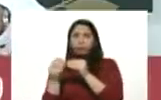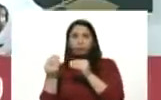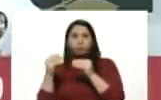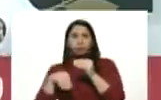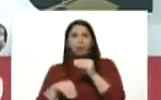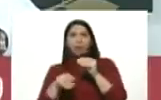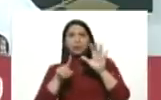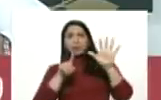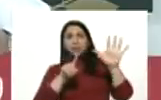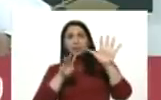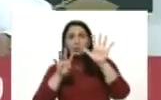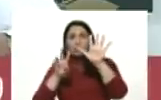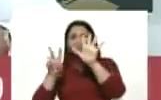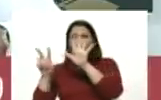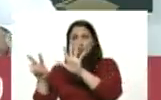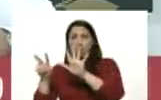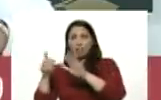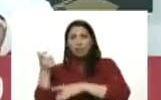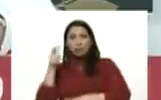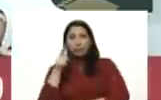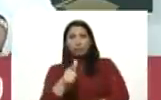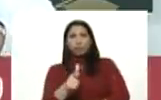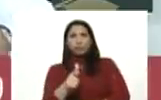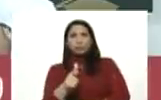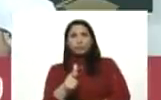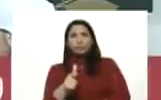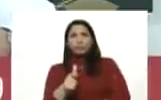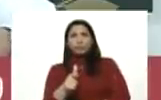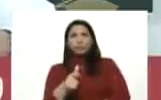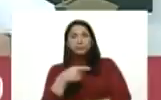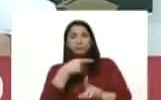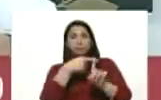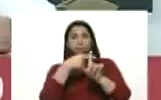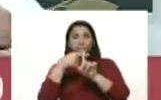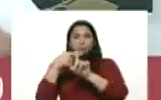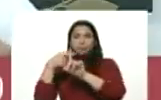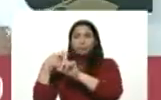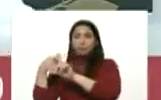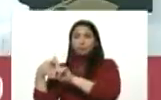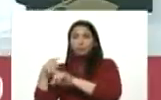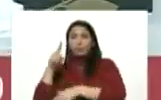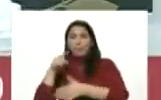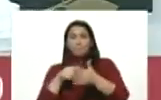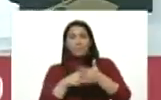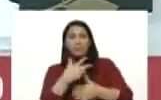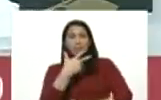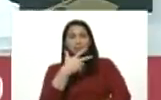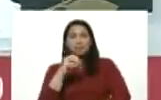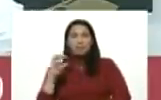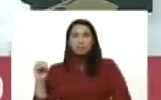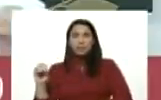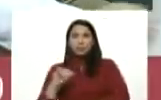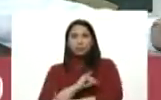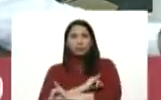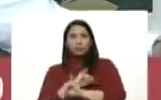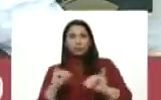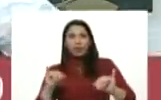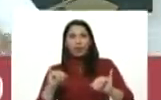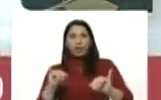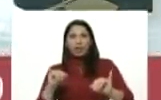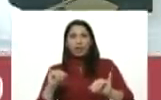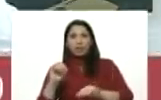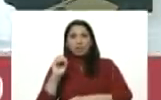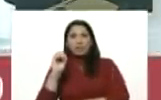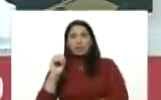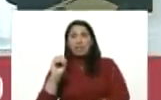697 autobuses que en la suma son 1300 que están cero kilómetro